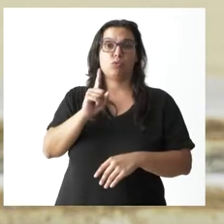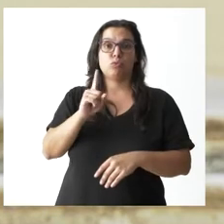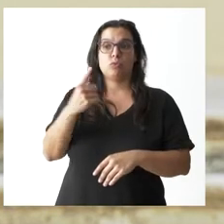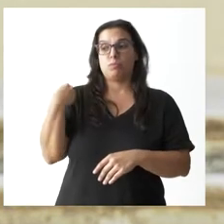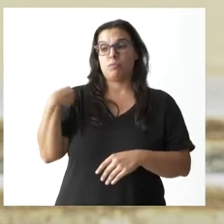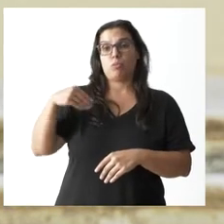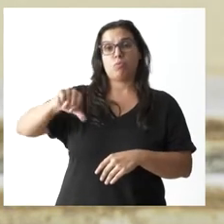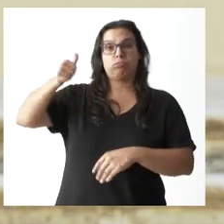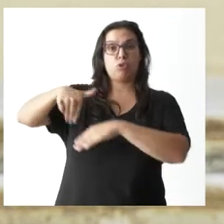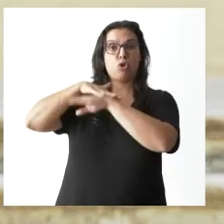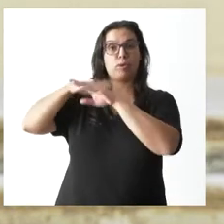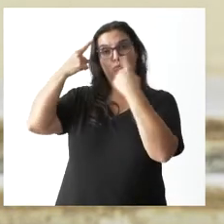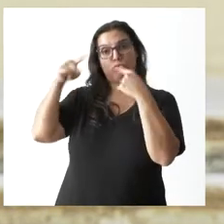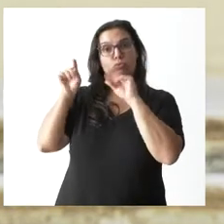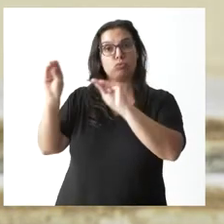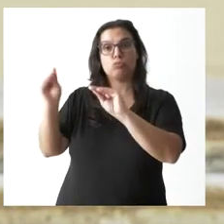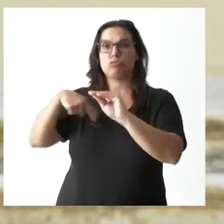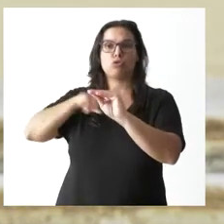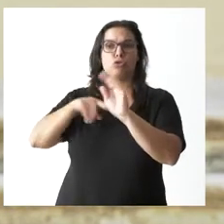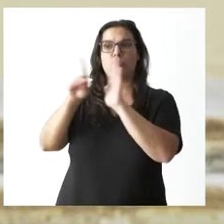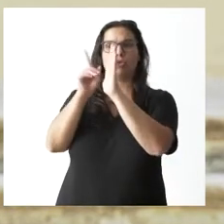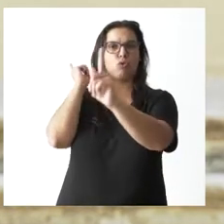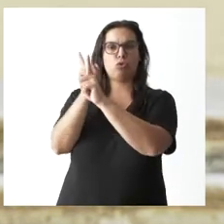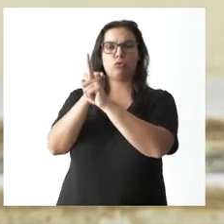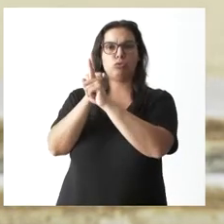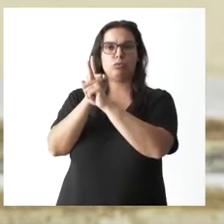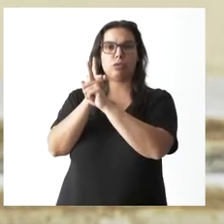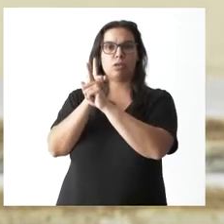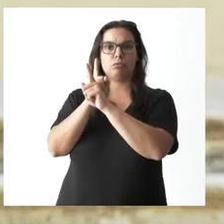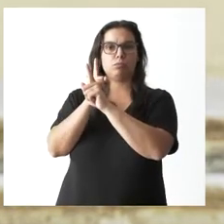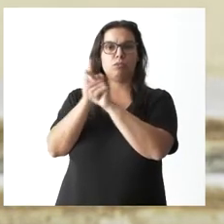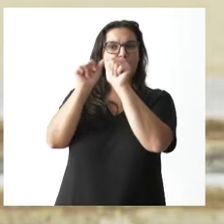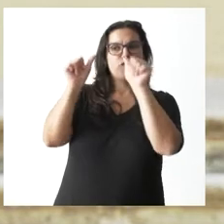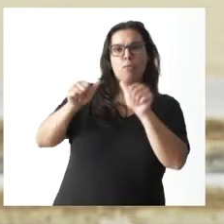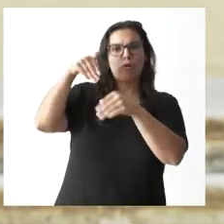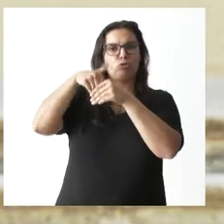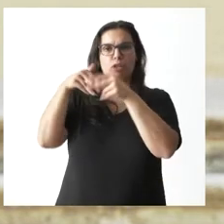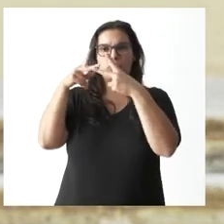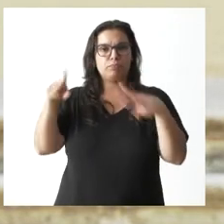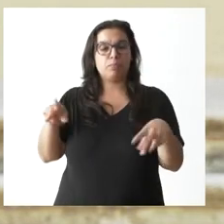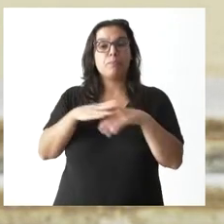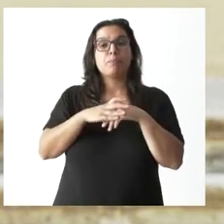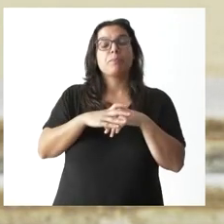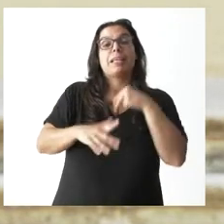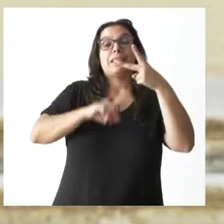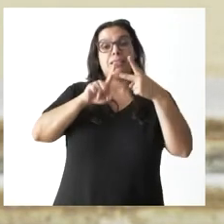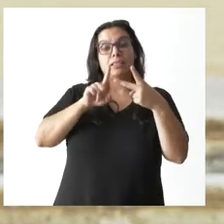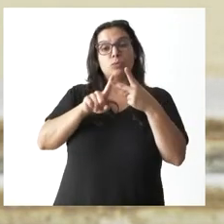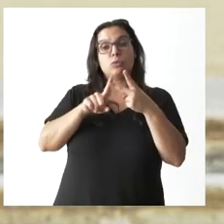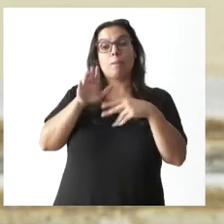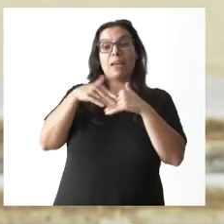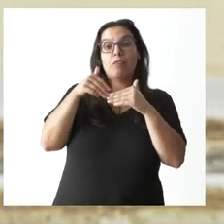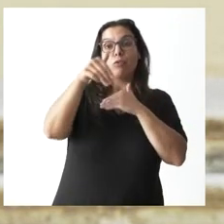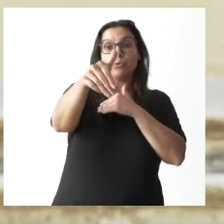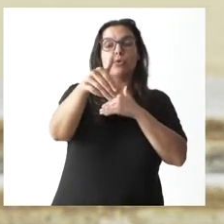el Gobierno. Estamos en contra de ese decreto en el fondo y en la forma. Y, segundo, de cara al futuro,